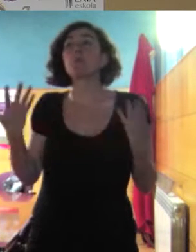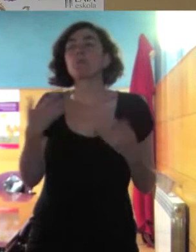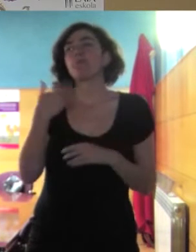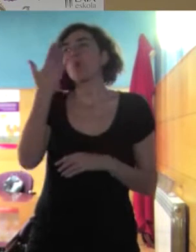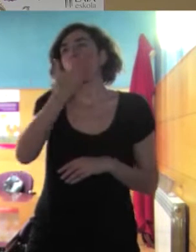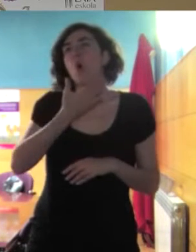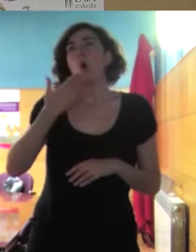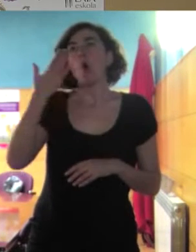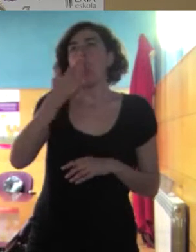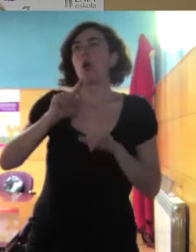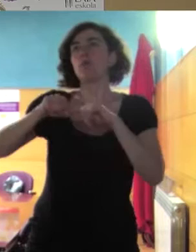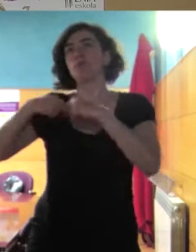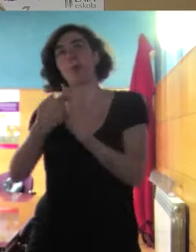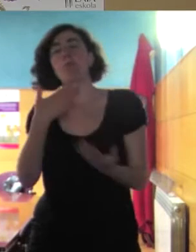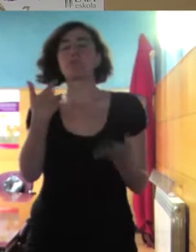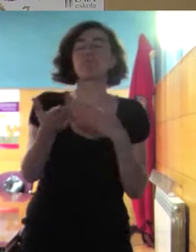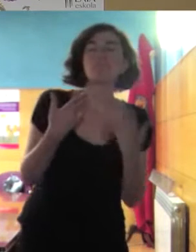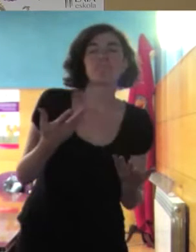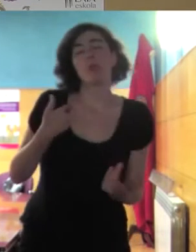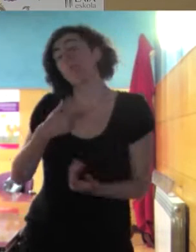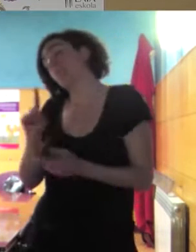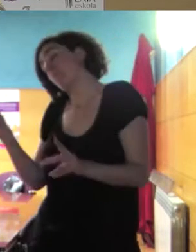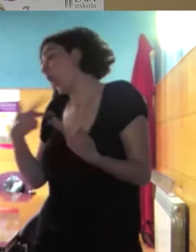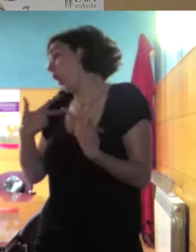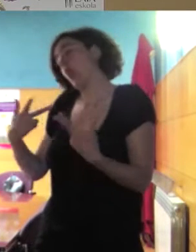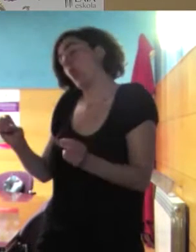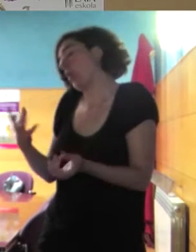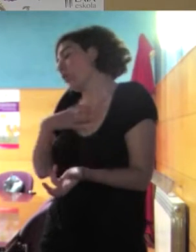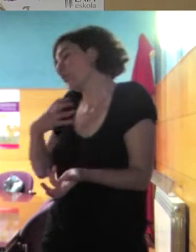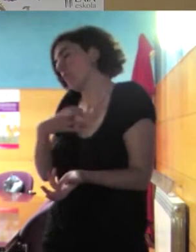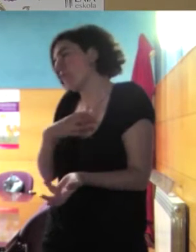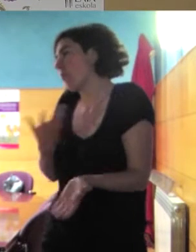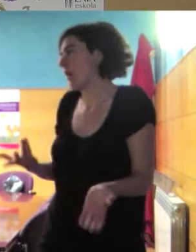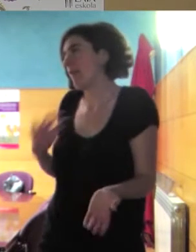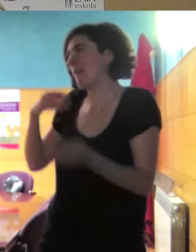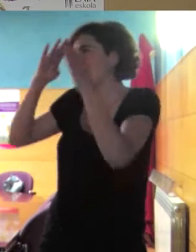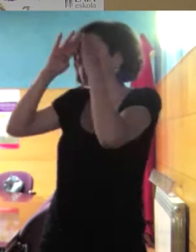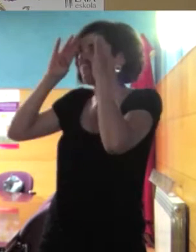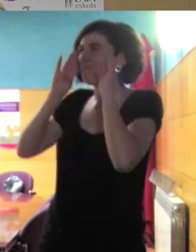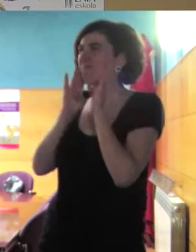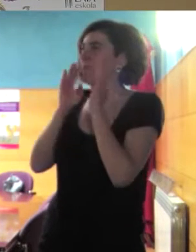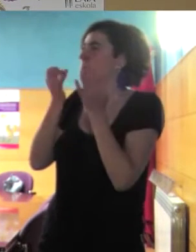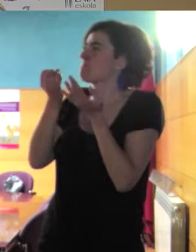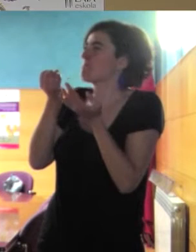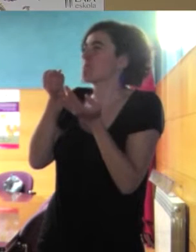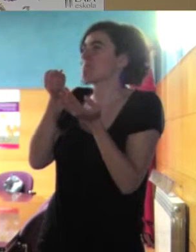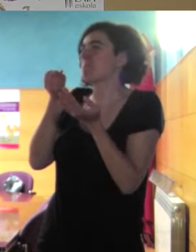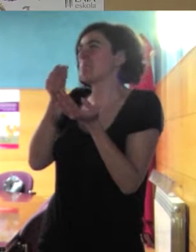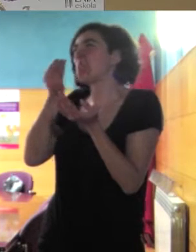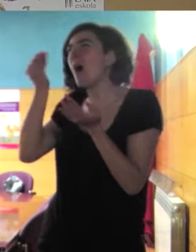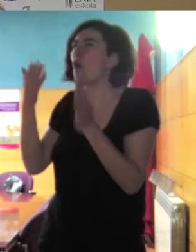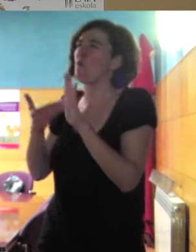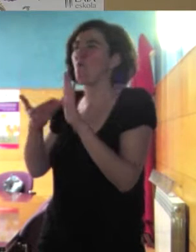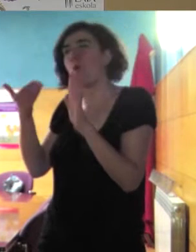hablaron con la familia y le dijeron que que no que no que no era bueno que llevara el pañuelo que no era conveniente que era mejor que cuando